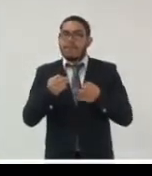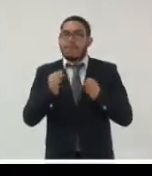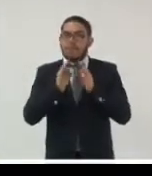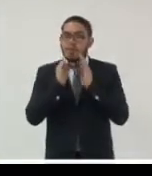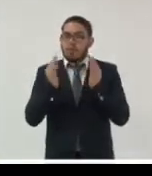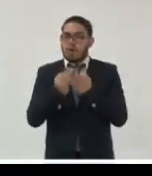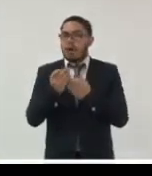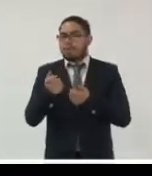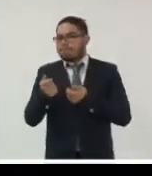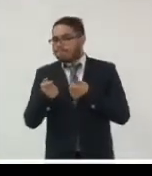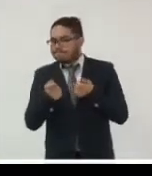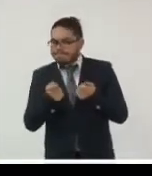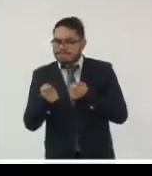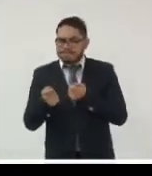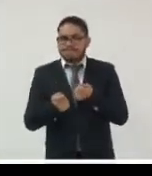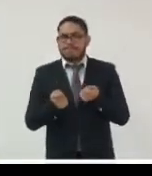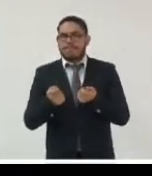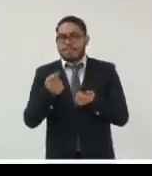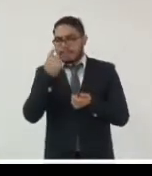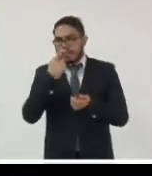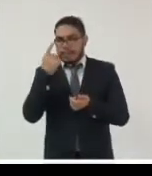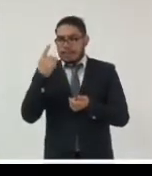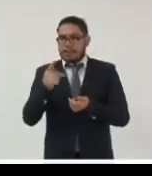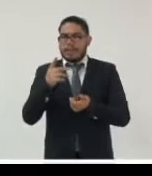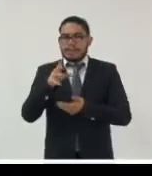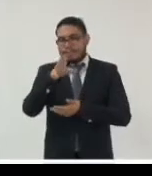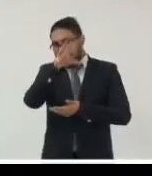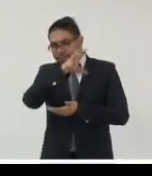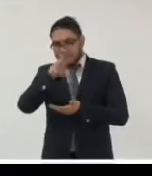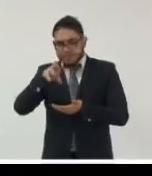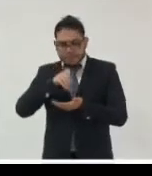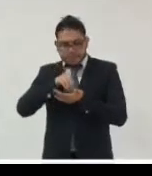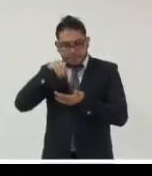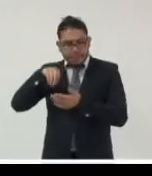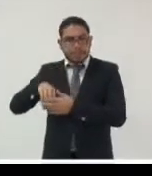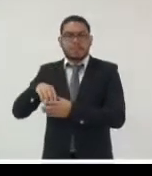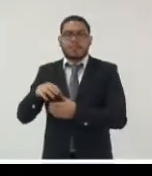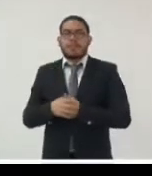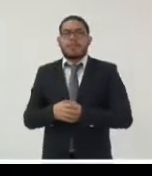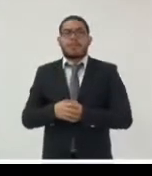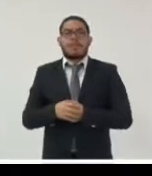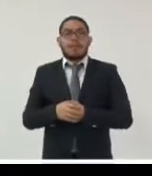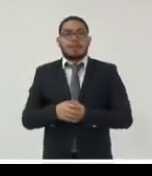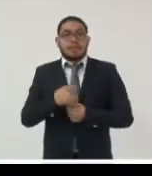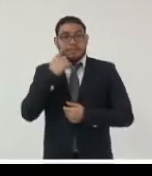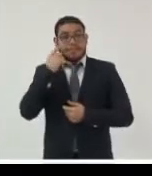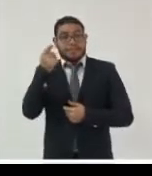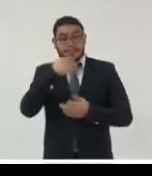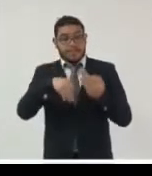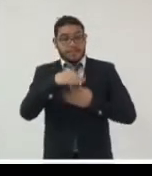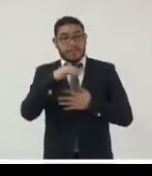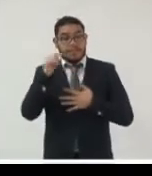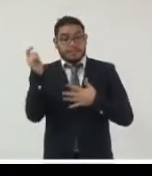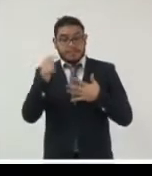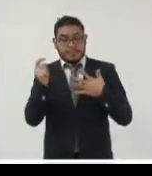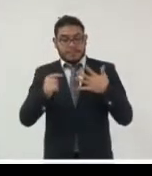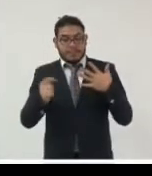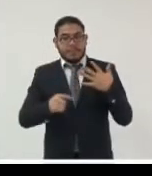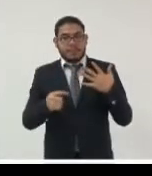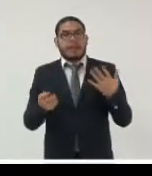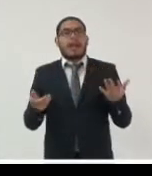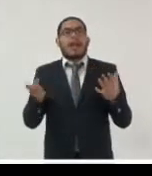control de su producción miren que todo lo que estamos hablando pues hablábamos de un